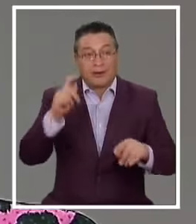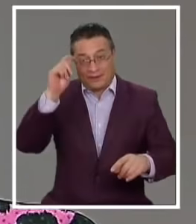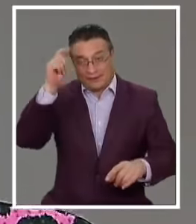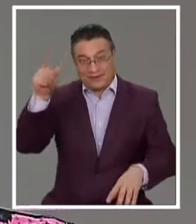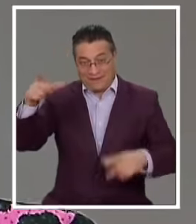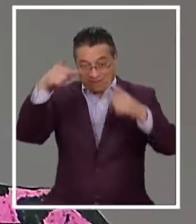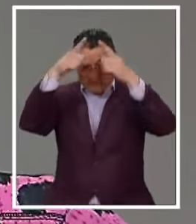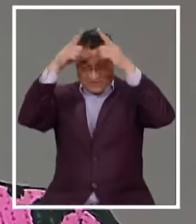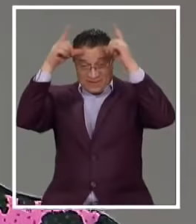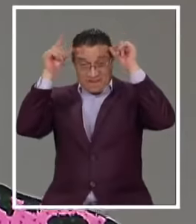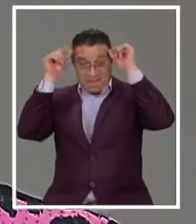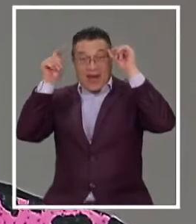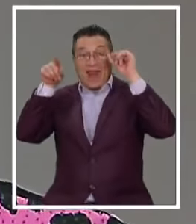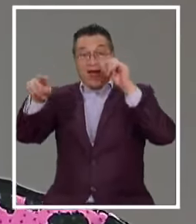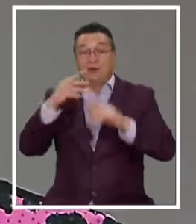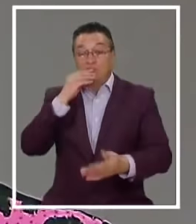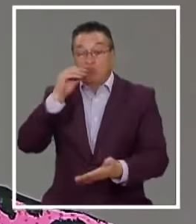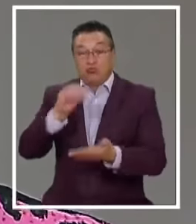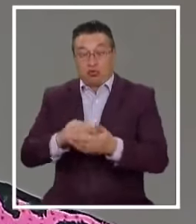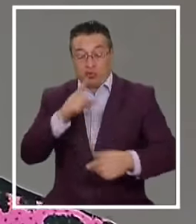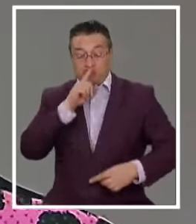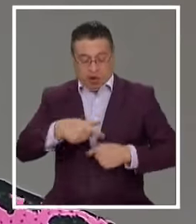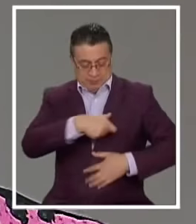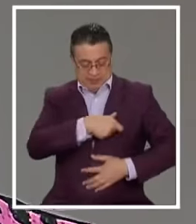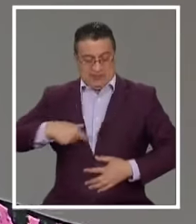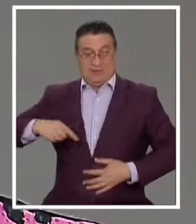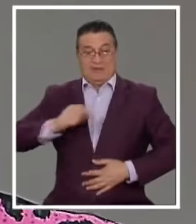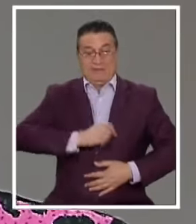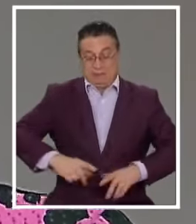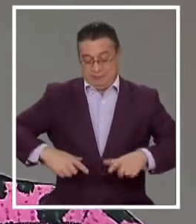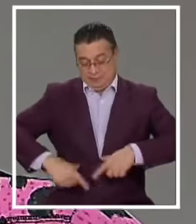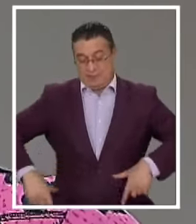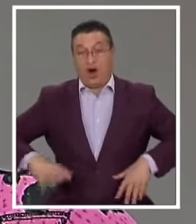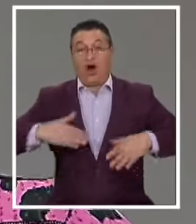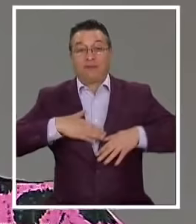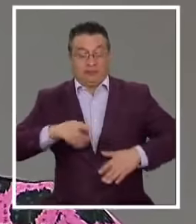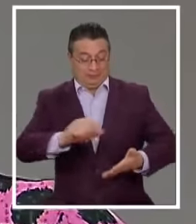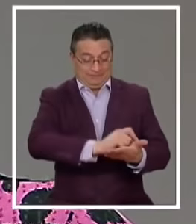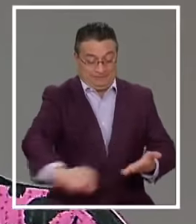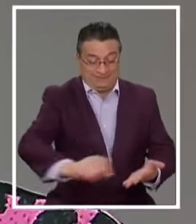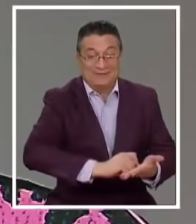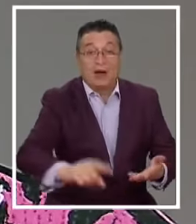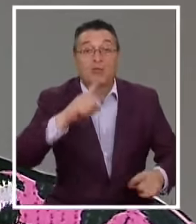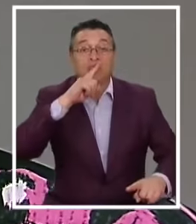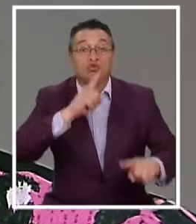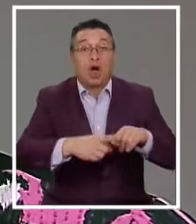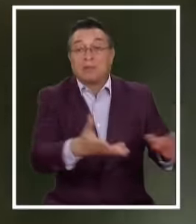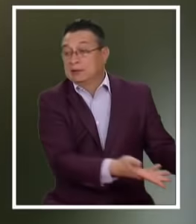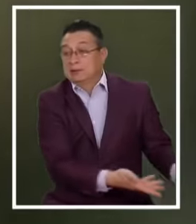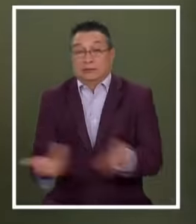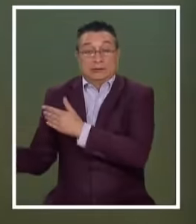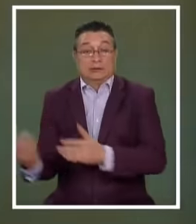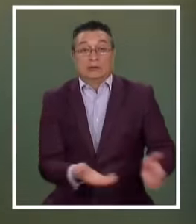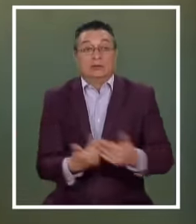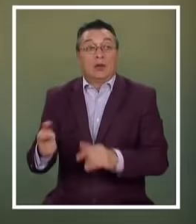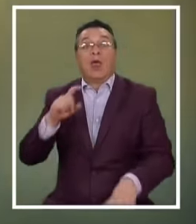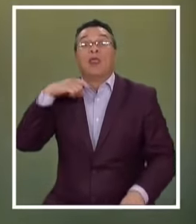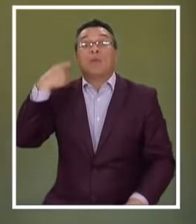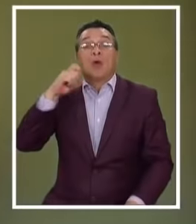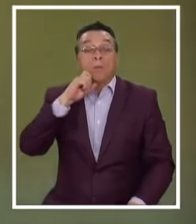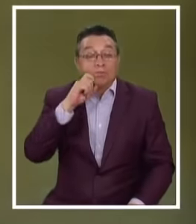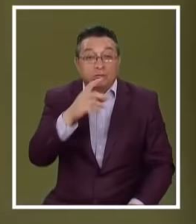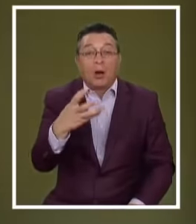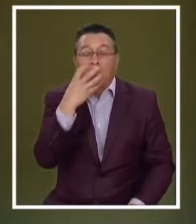idea De las enfermeras Anotarle el nombre En el pecho En la sábana Porque en el fondo Salen sin nada Porque son pacientes En